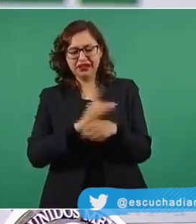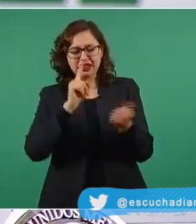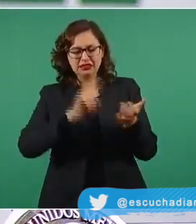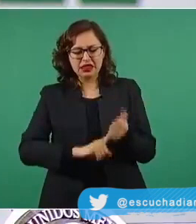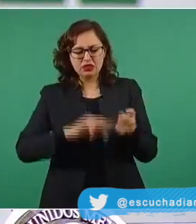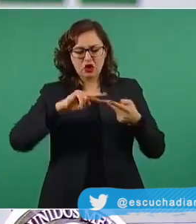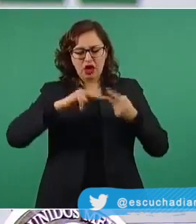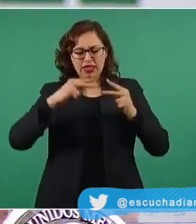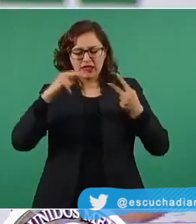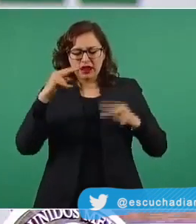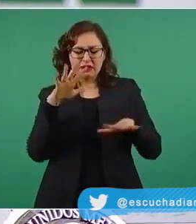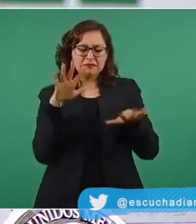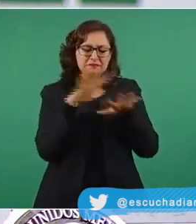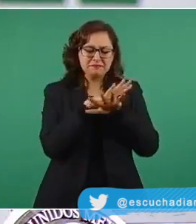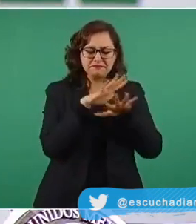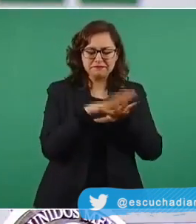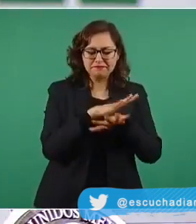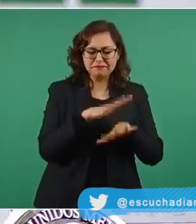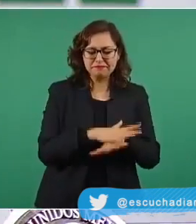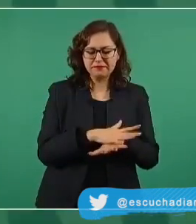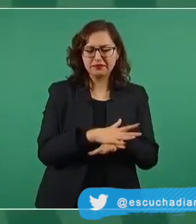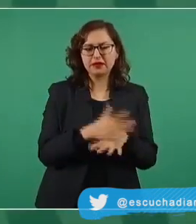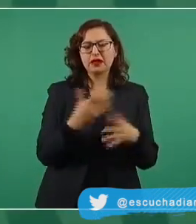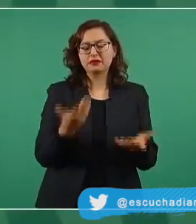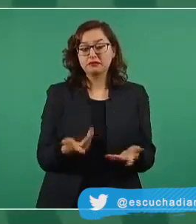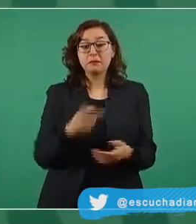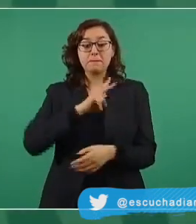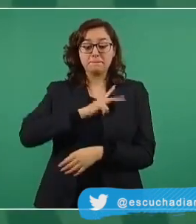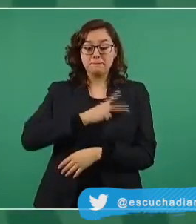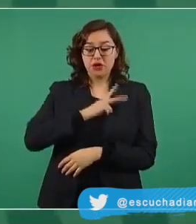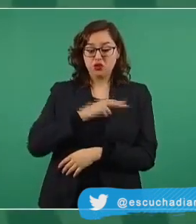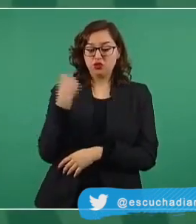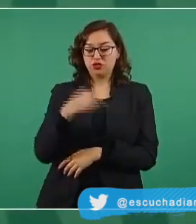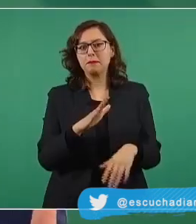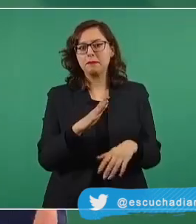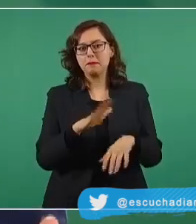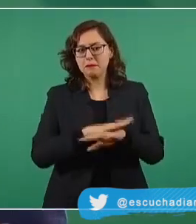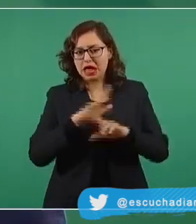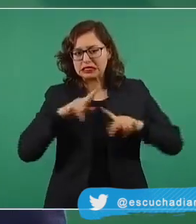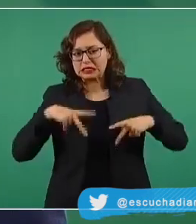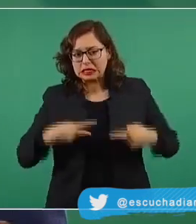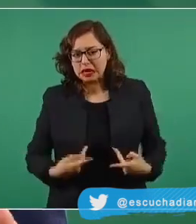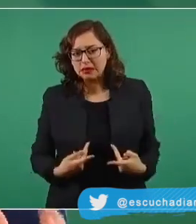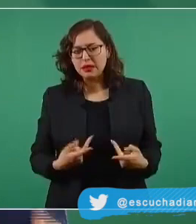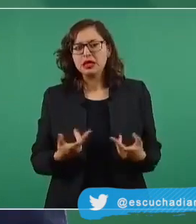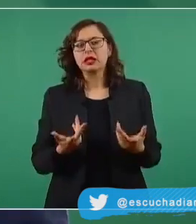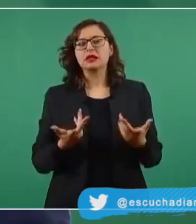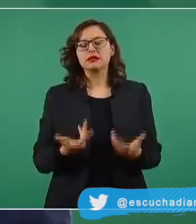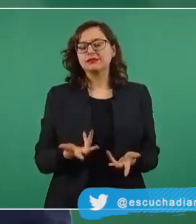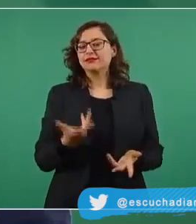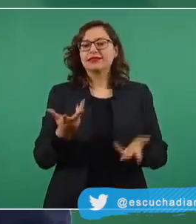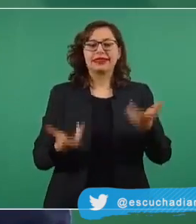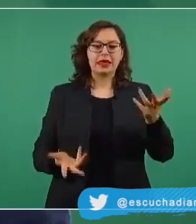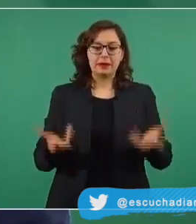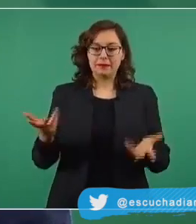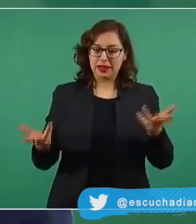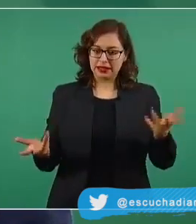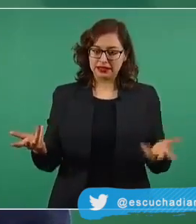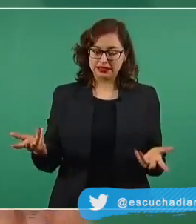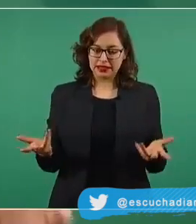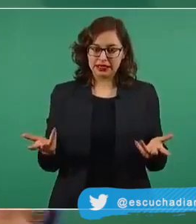activos, 236.469 defunciones y 12.274 defunciones